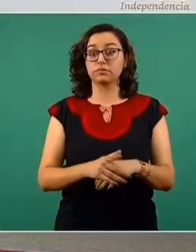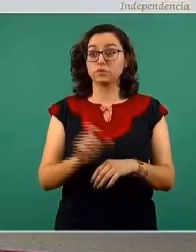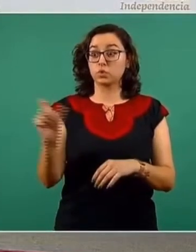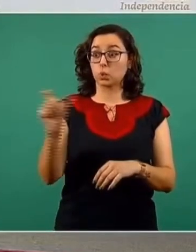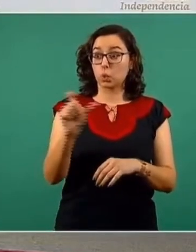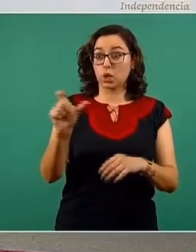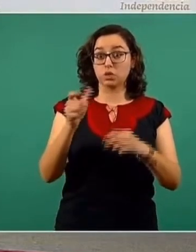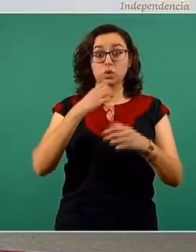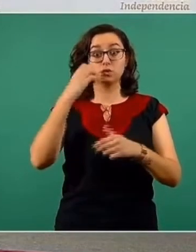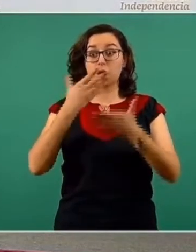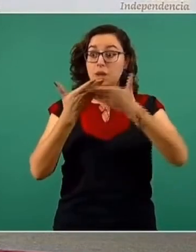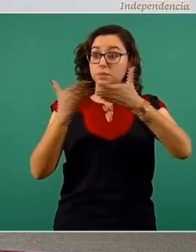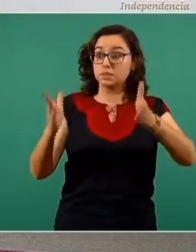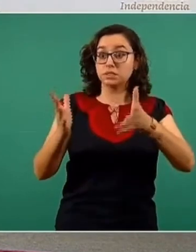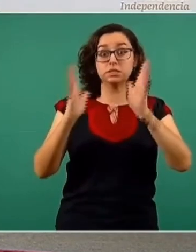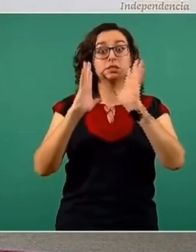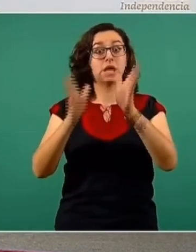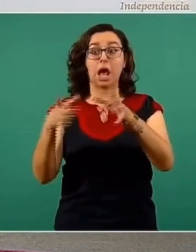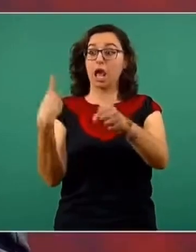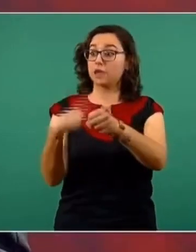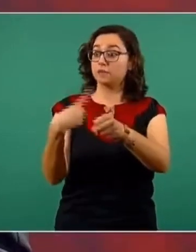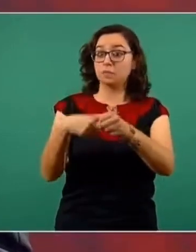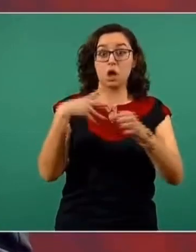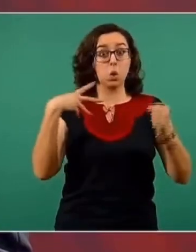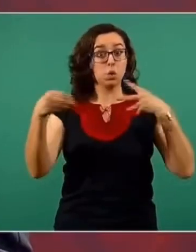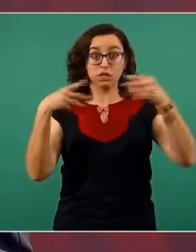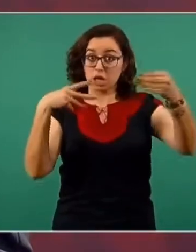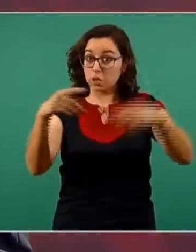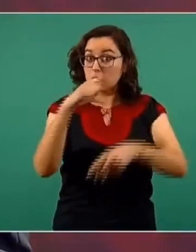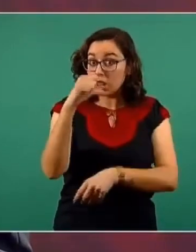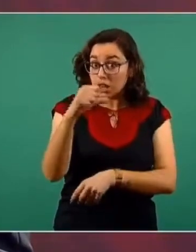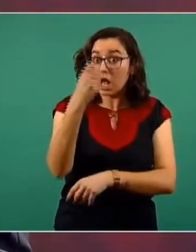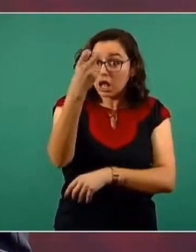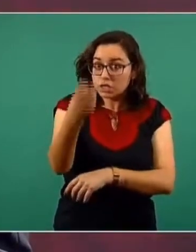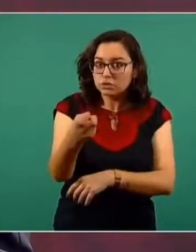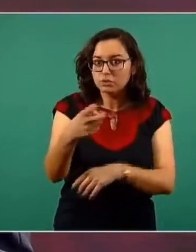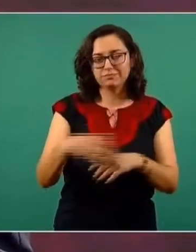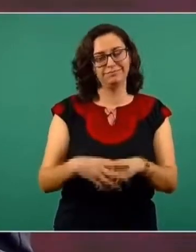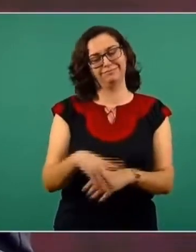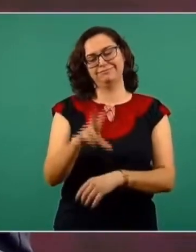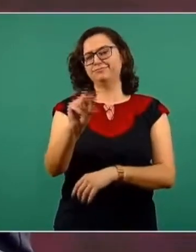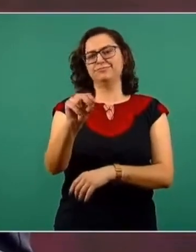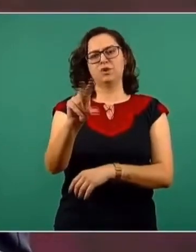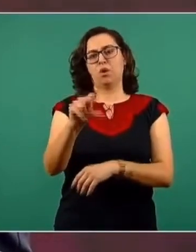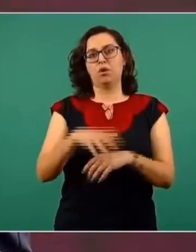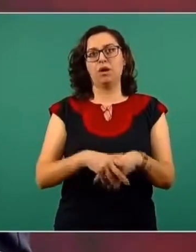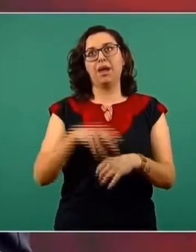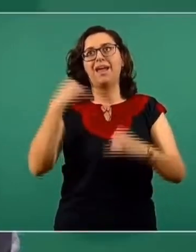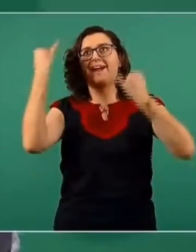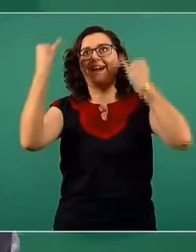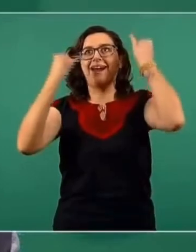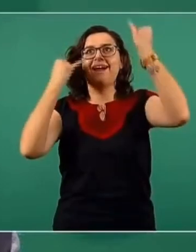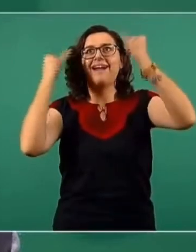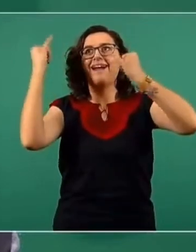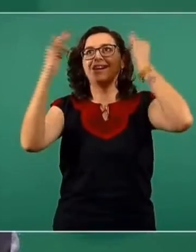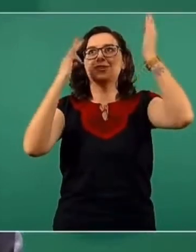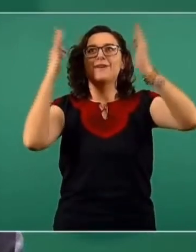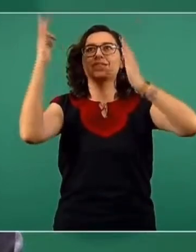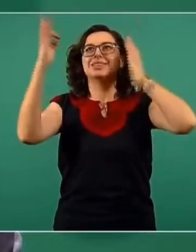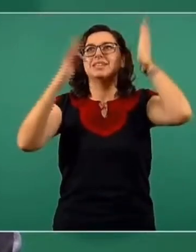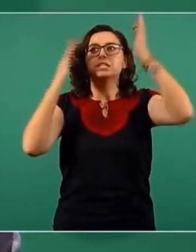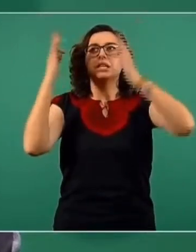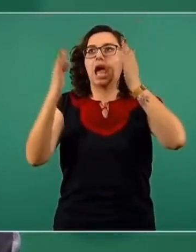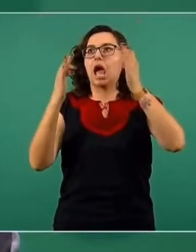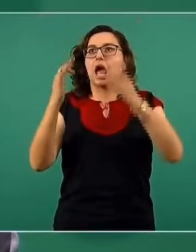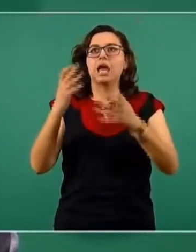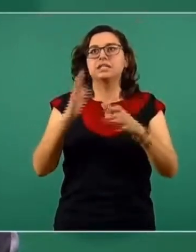de enfermedad en los recintos escolares? No, no significa eso, sería completamente fantasioso pensar que no va haber ni un